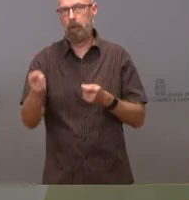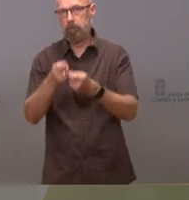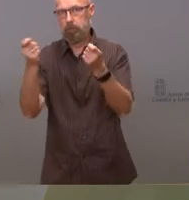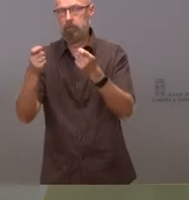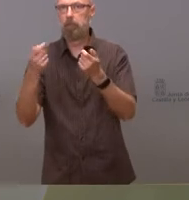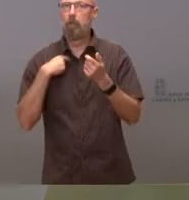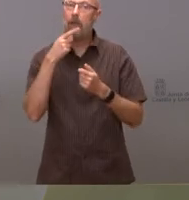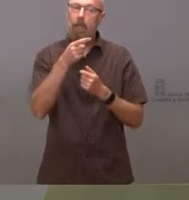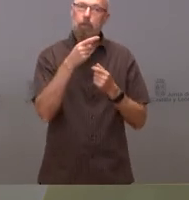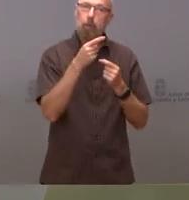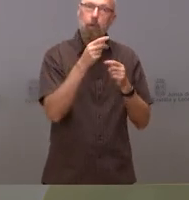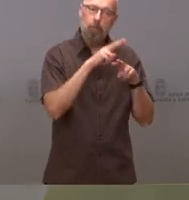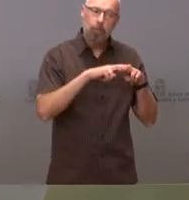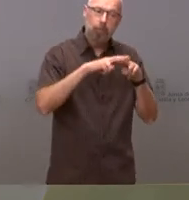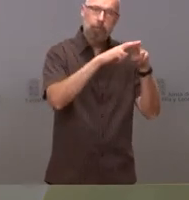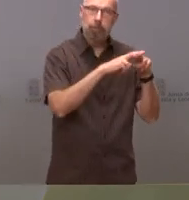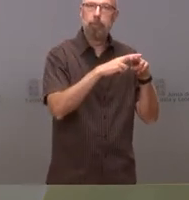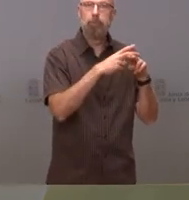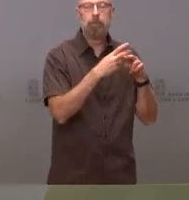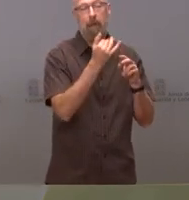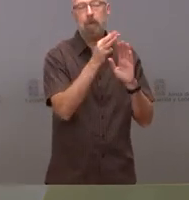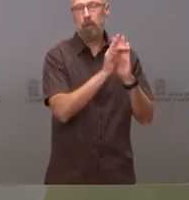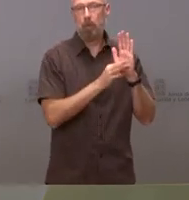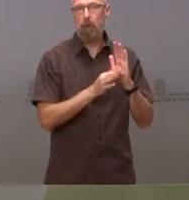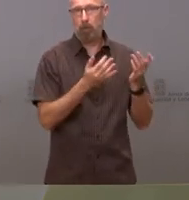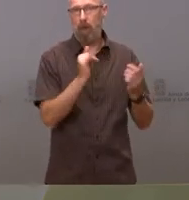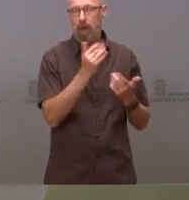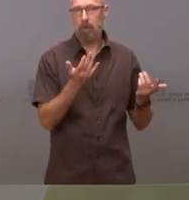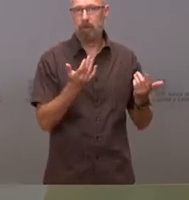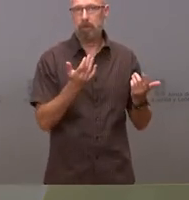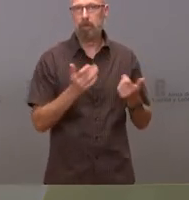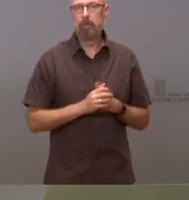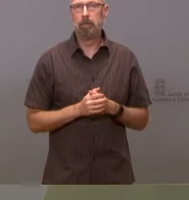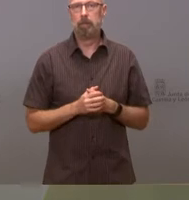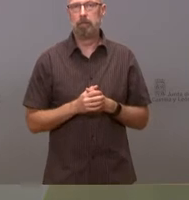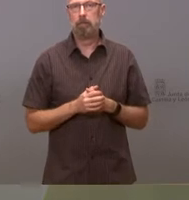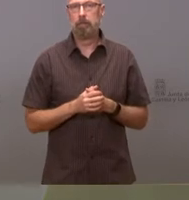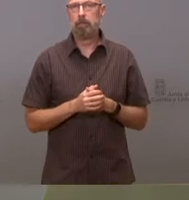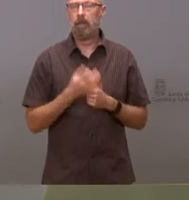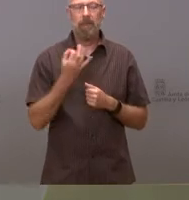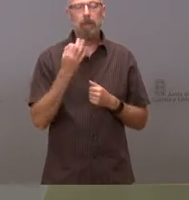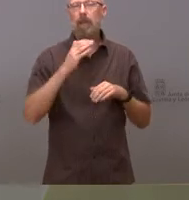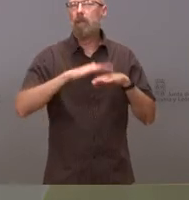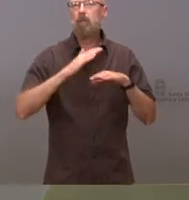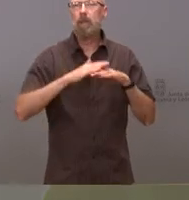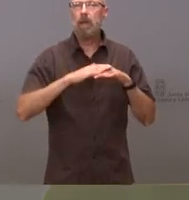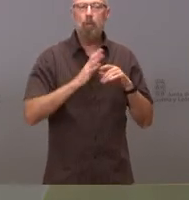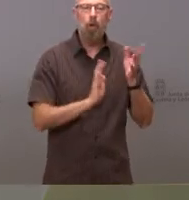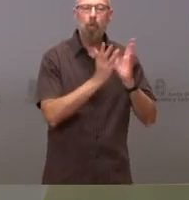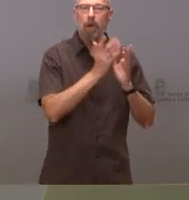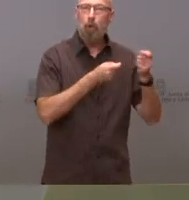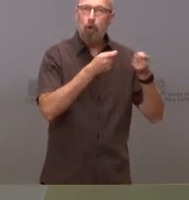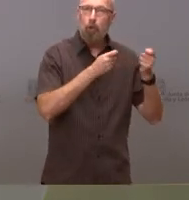perfectamente cerrado el perímetro y que no se extiende y que, por lo tanto, el incendio esté al menos controlado para que se pueda dar una medición